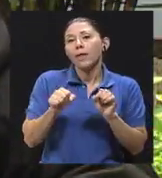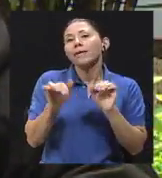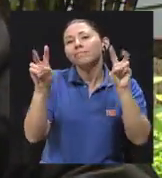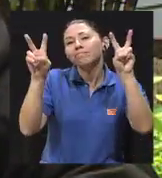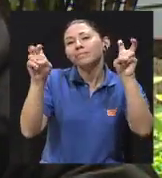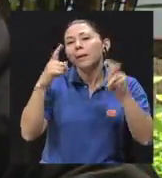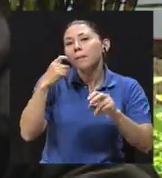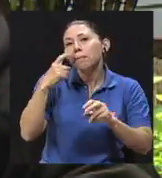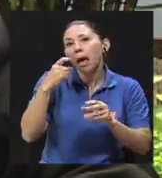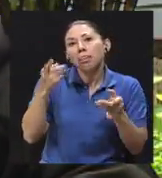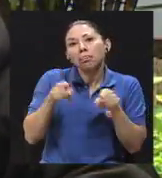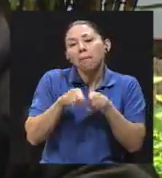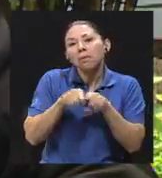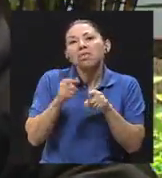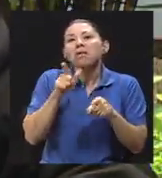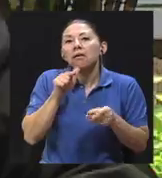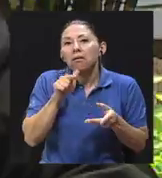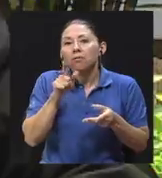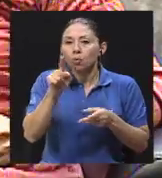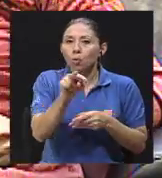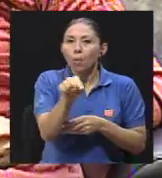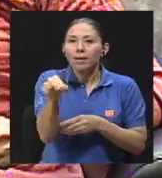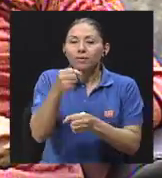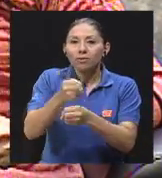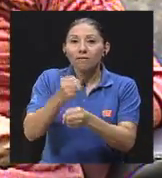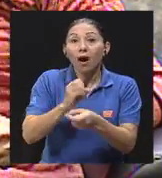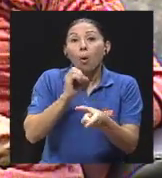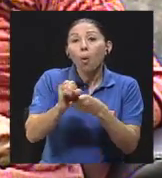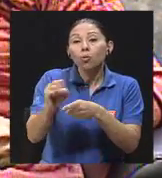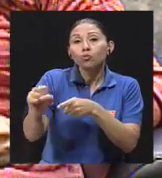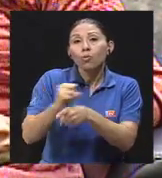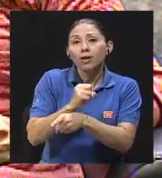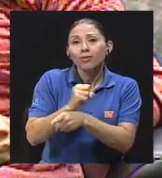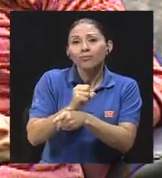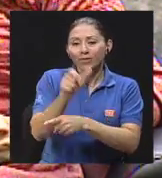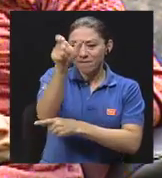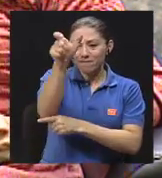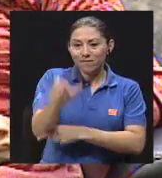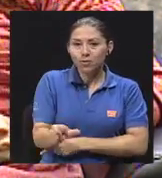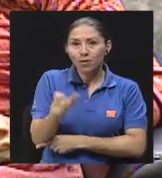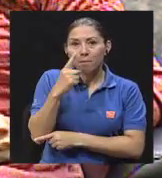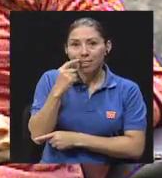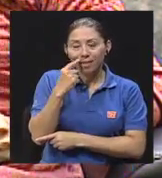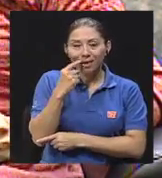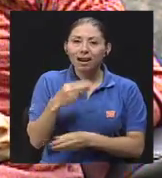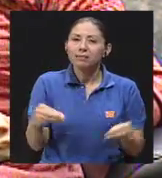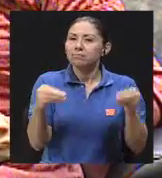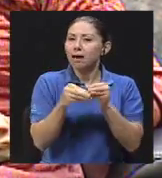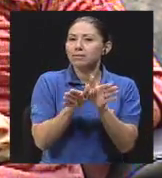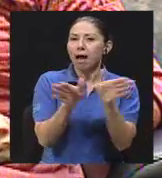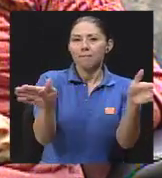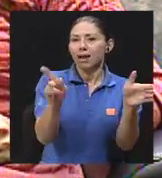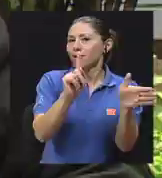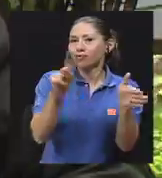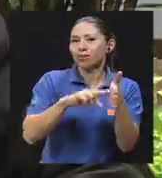compañero de trabajo o de un sobrino. La figura paterna es más amplia todavía. Y además